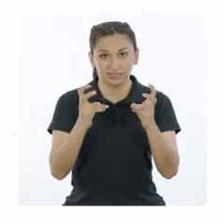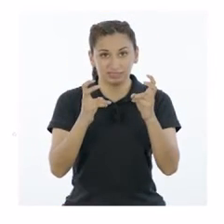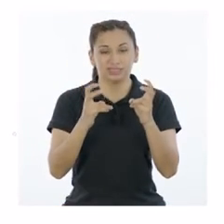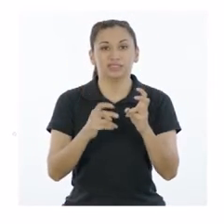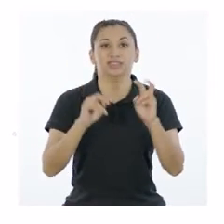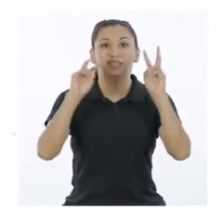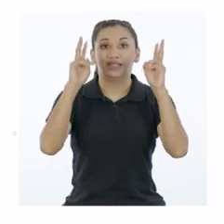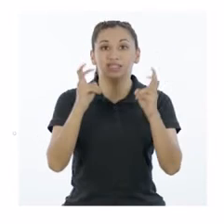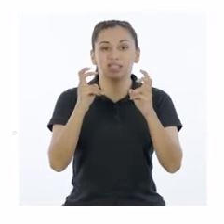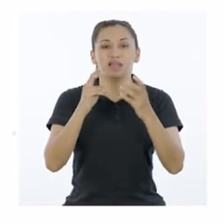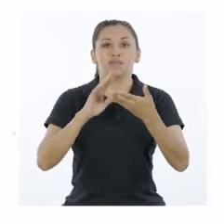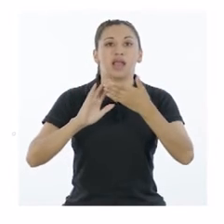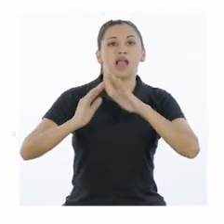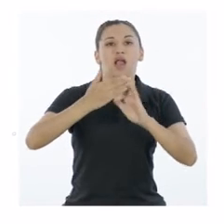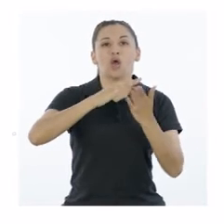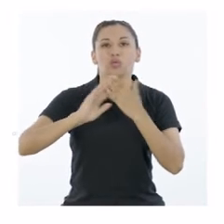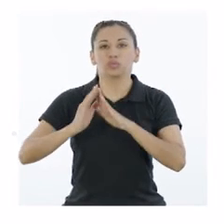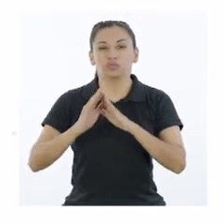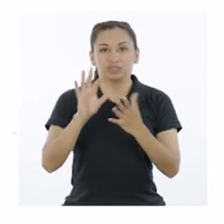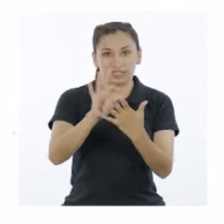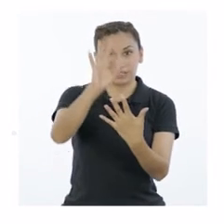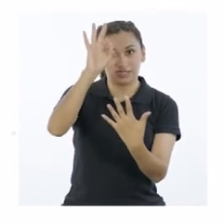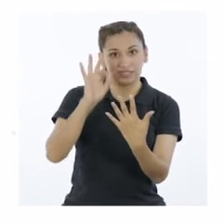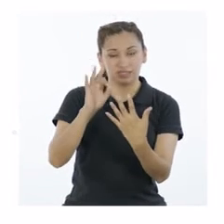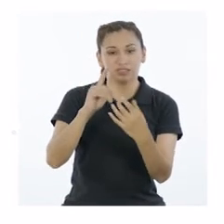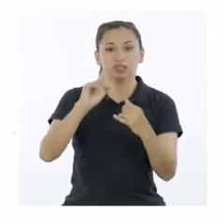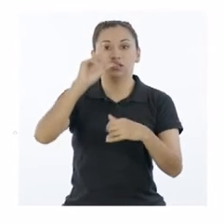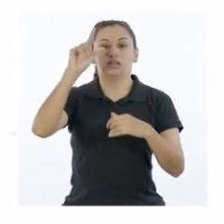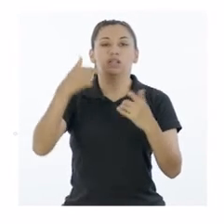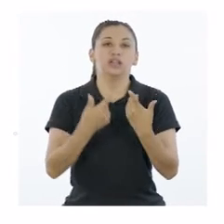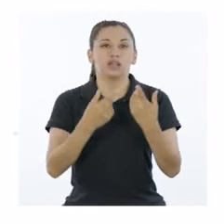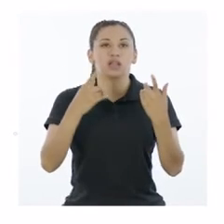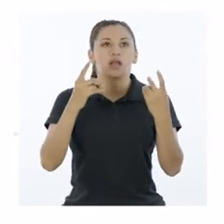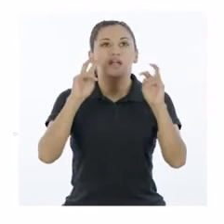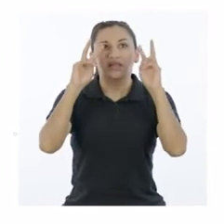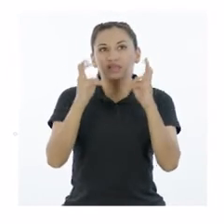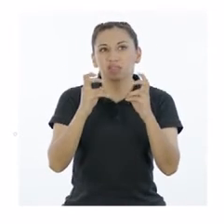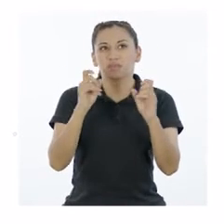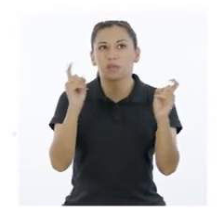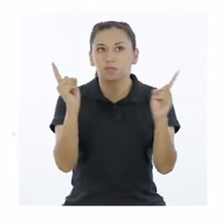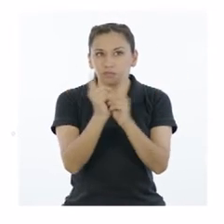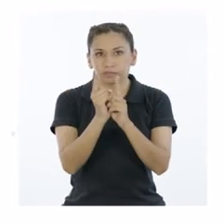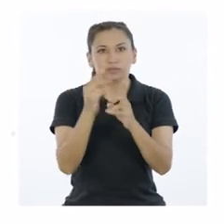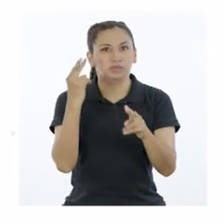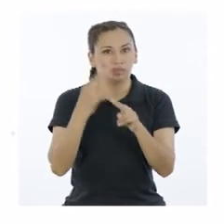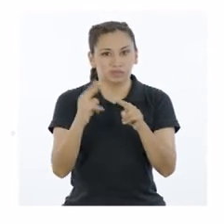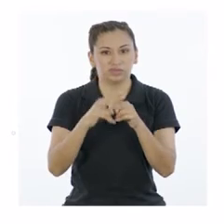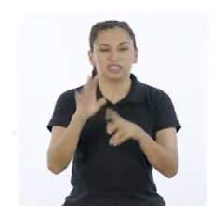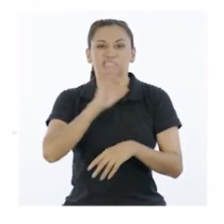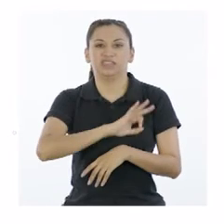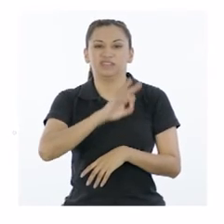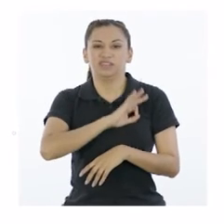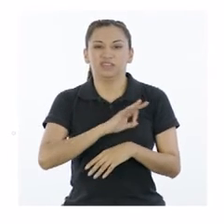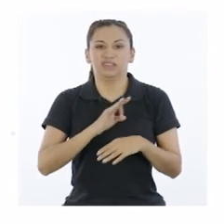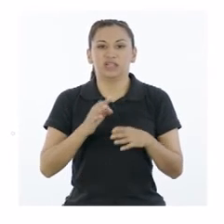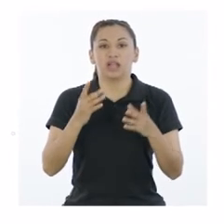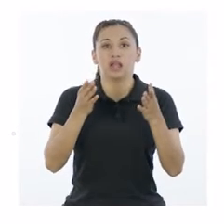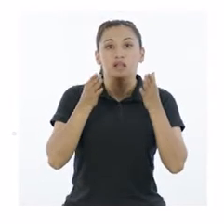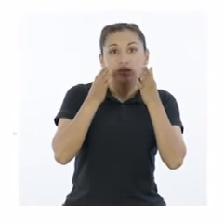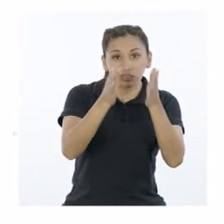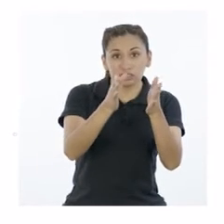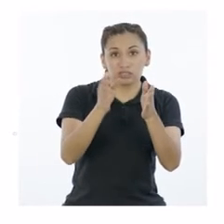Título, asunto público elegido. Justificación del proyecto. Debe ser breve y puntual. Beneficiarios,